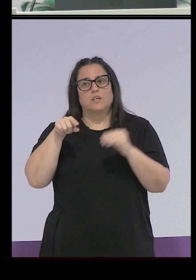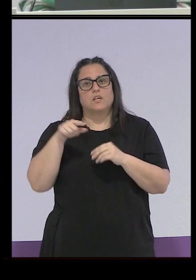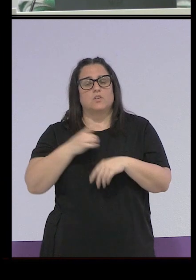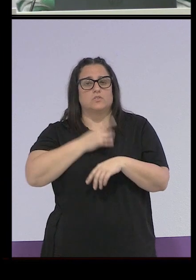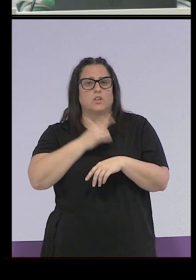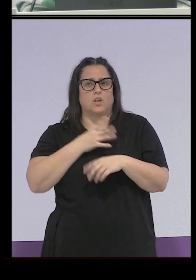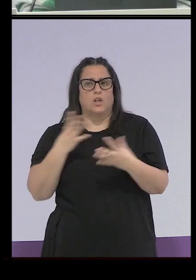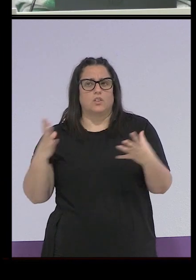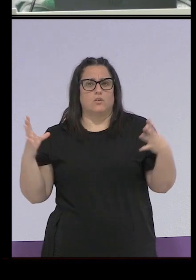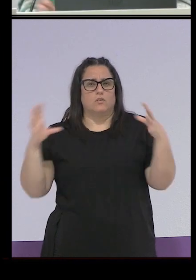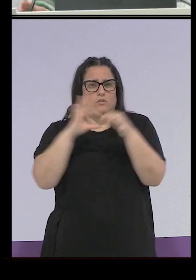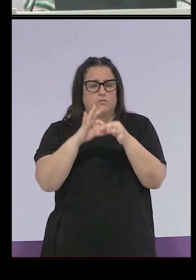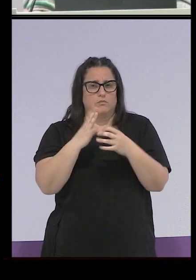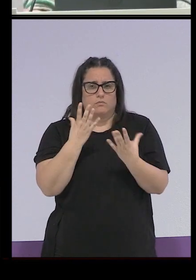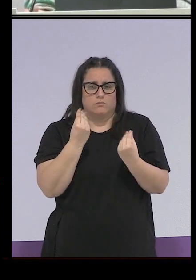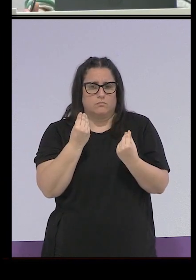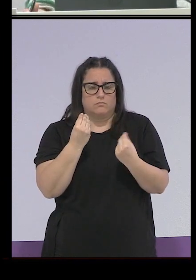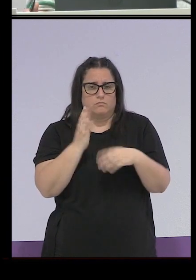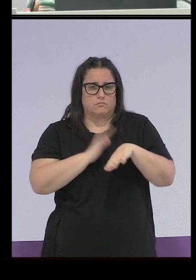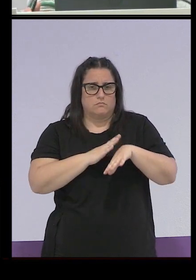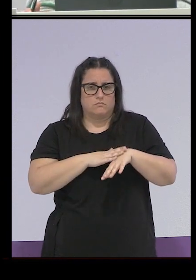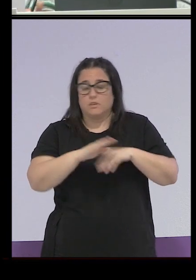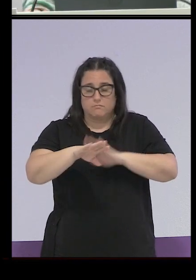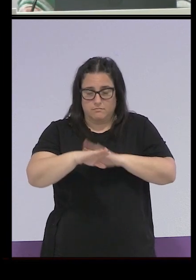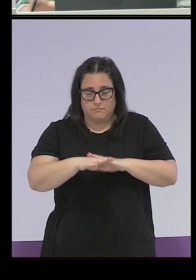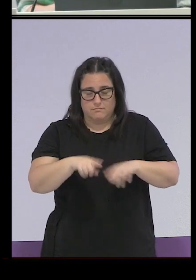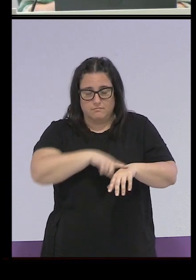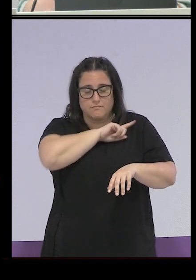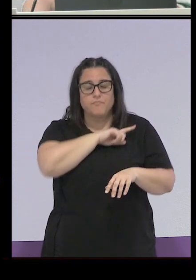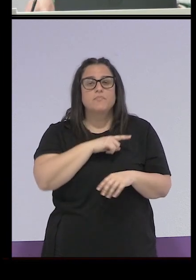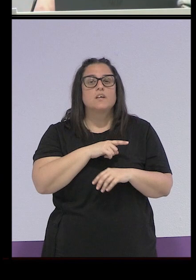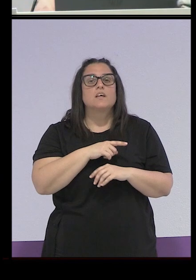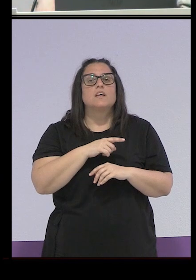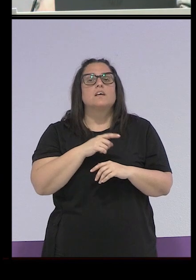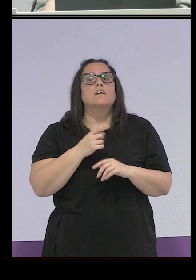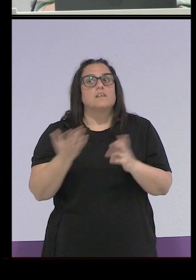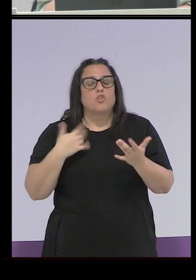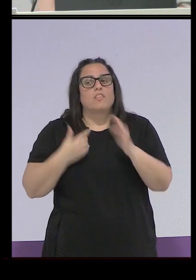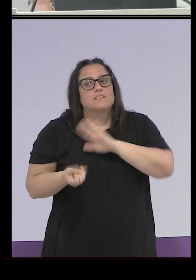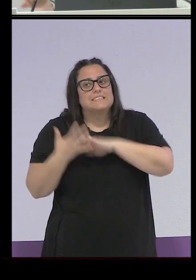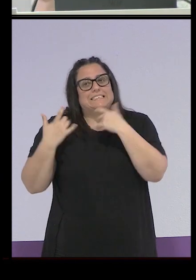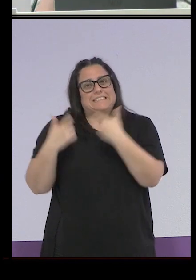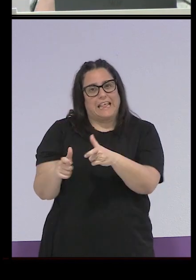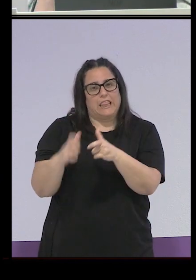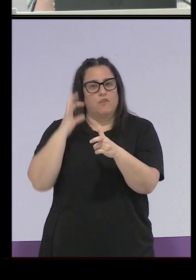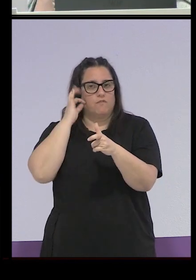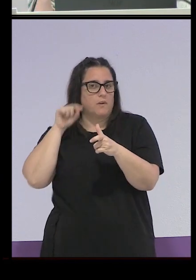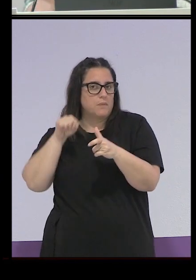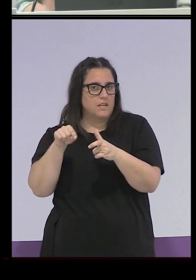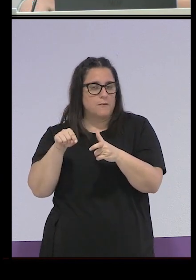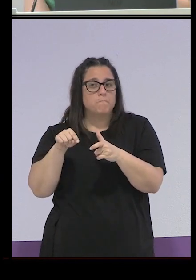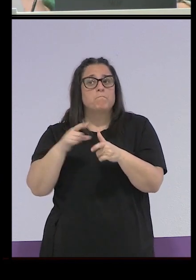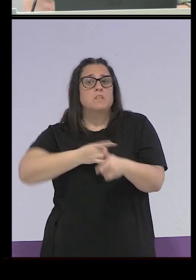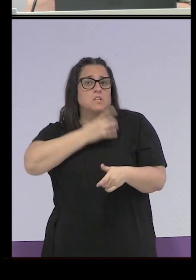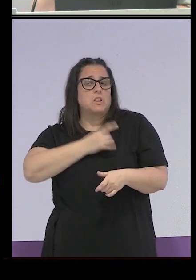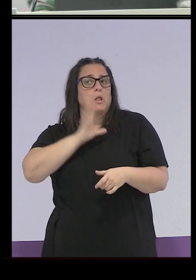que ha estado siempre muy vinculado a la falange y a la extrema derecha, y ahí sí consiguen que les permitan abrir una sección femenina, ¿no? En este sindicato tienen cierto